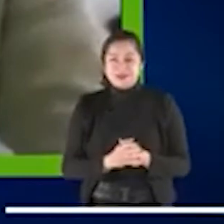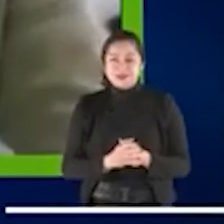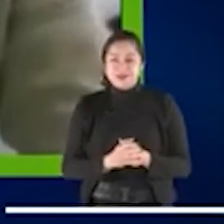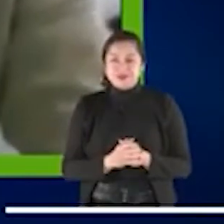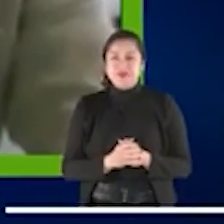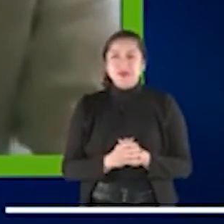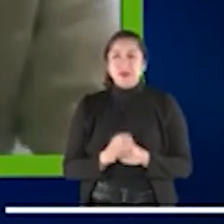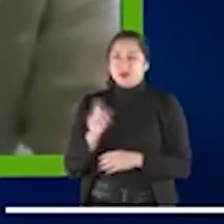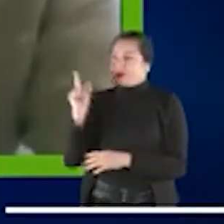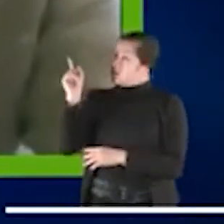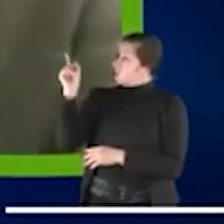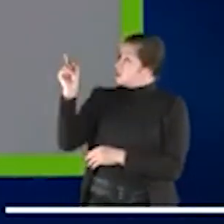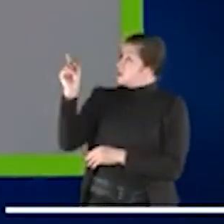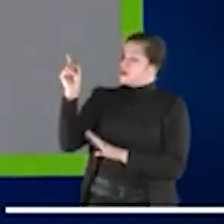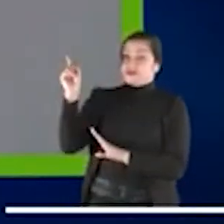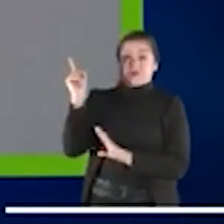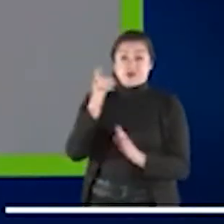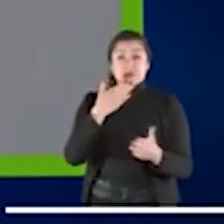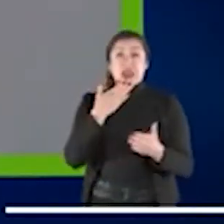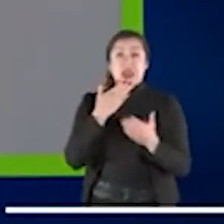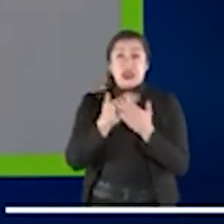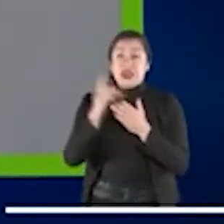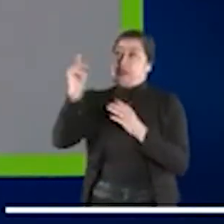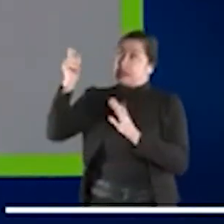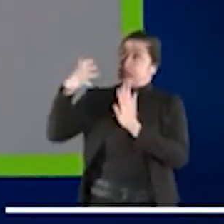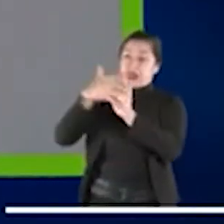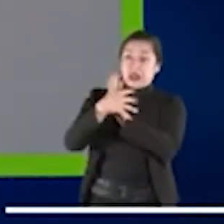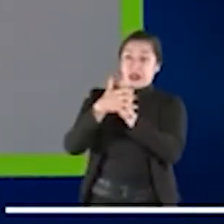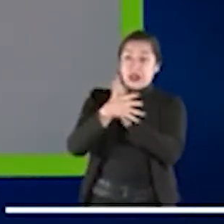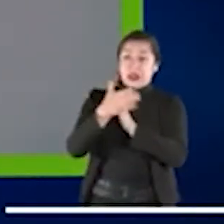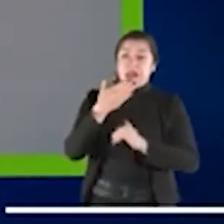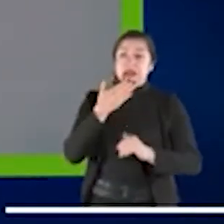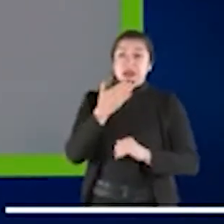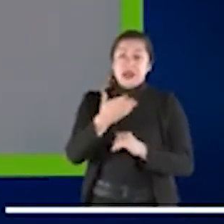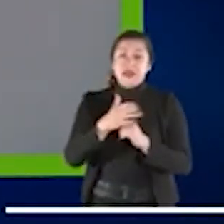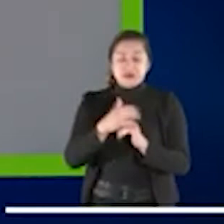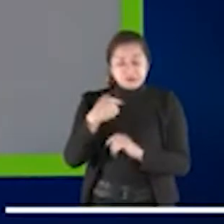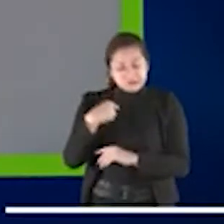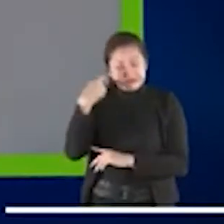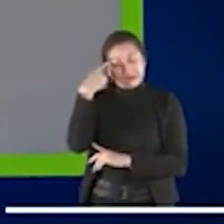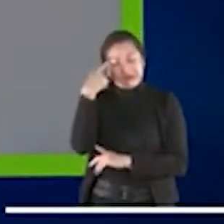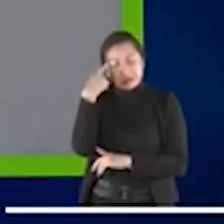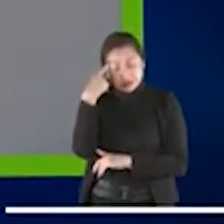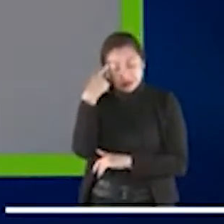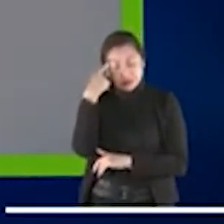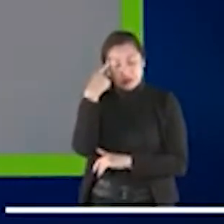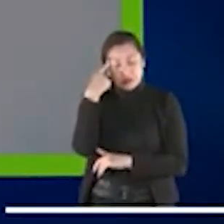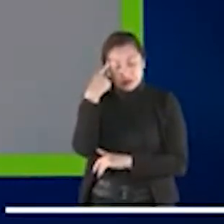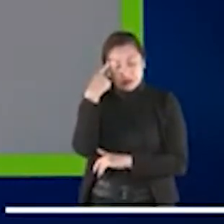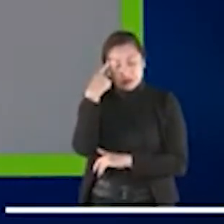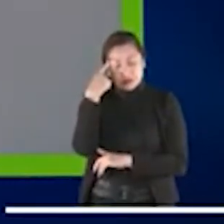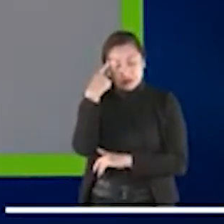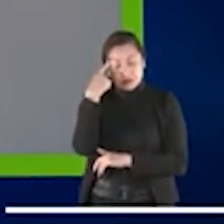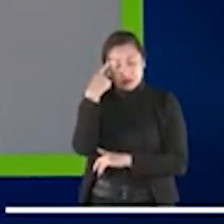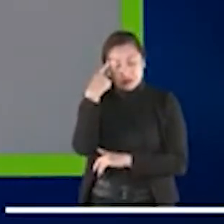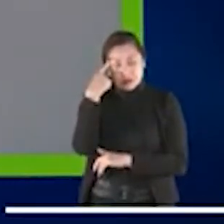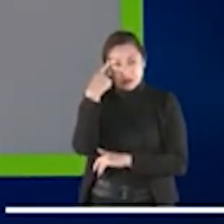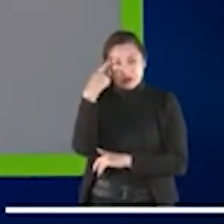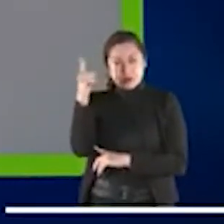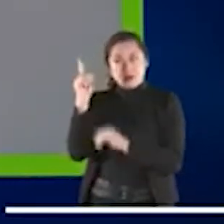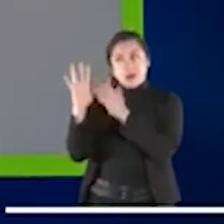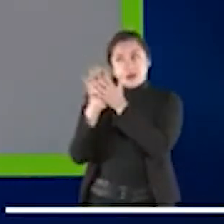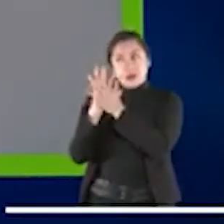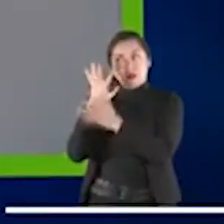Muchas gracias, Nacho, por tu intervención. Y yo pienso que concretiza,